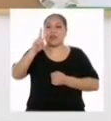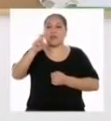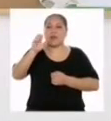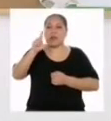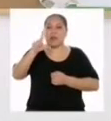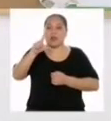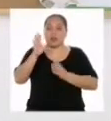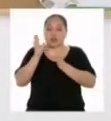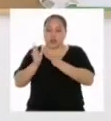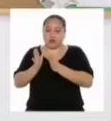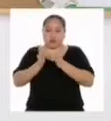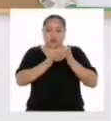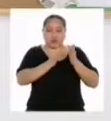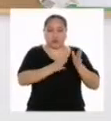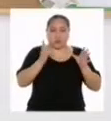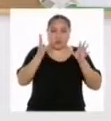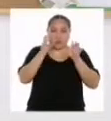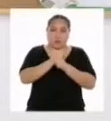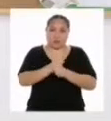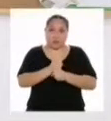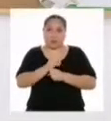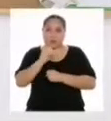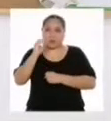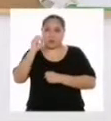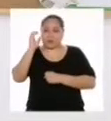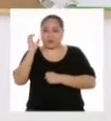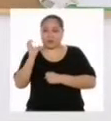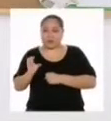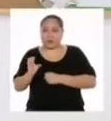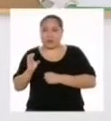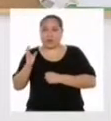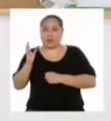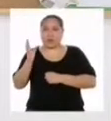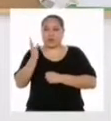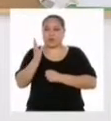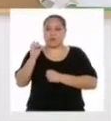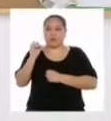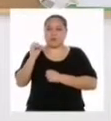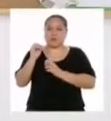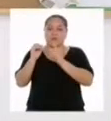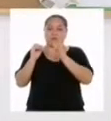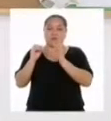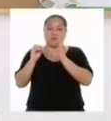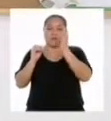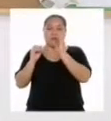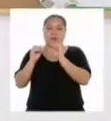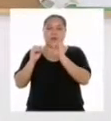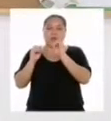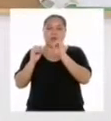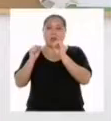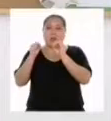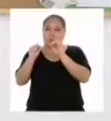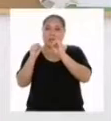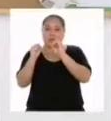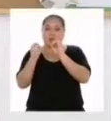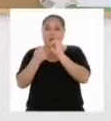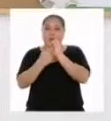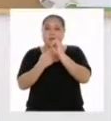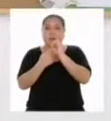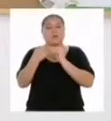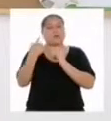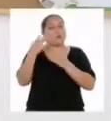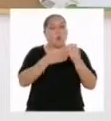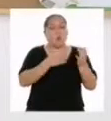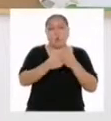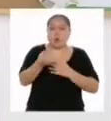Para científicar la información escribí, cerrado en 0, guión medio, 3 abierto. Así cualquier persona que lea nuestro histograma